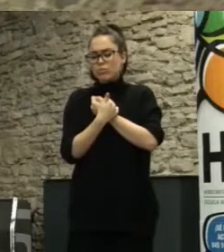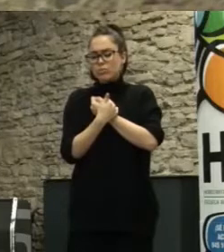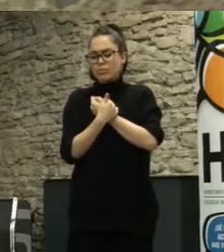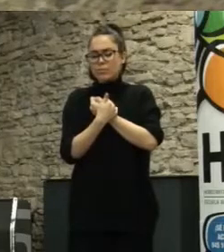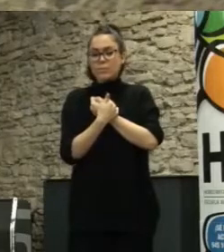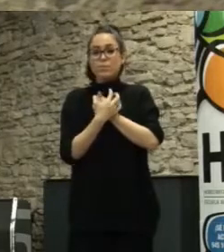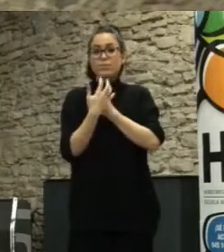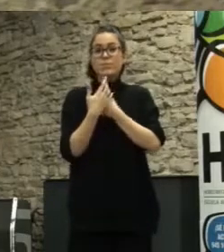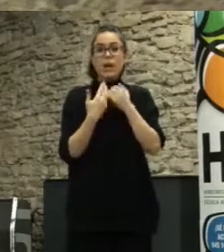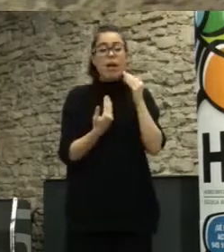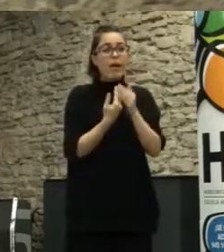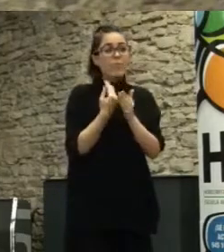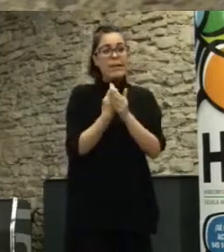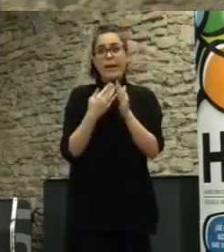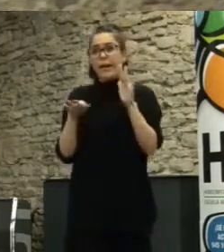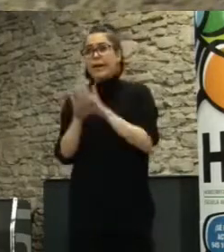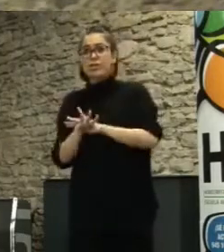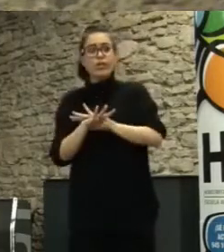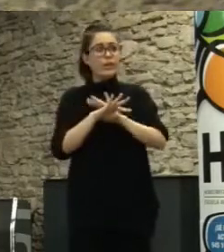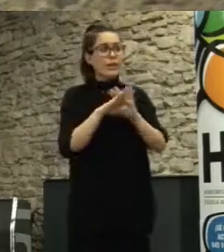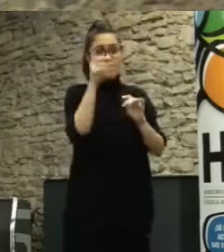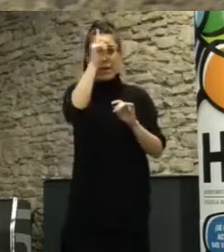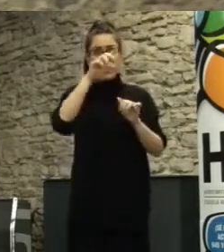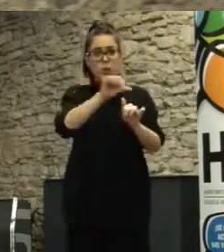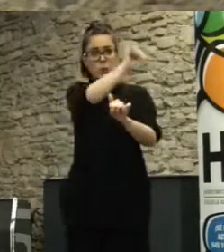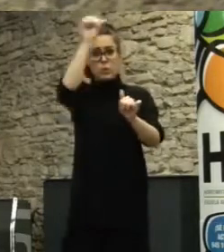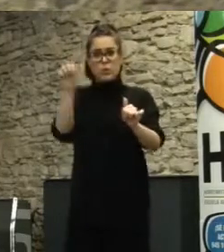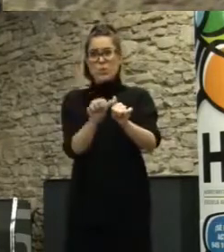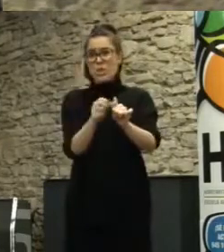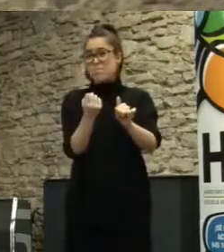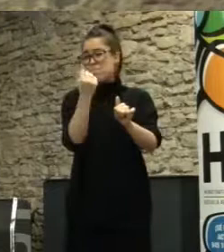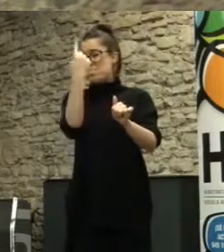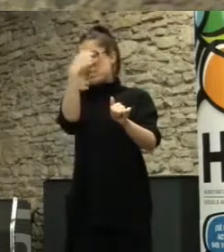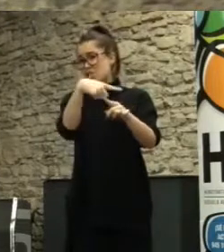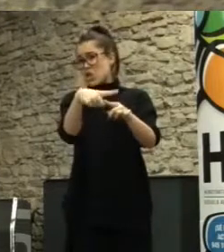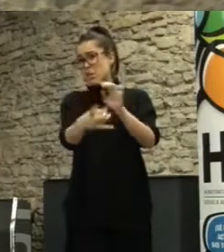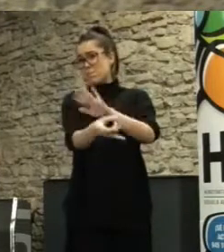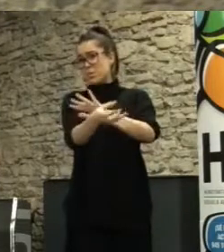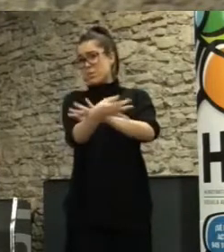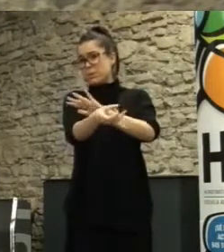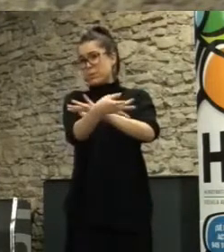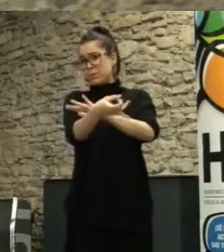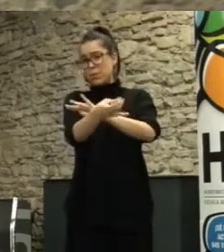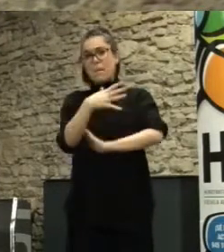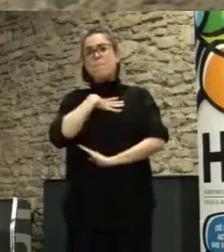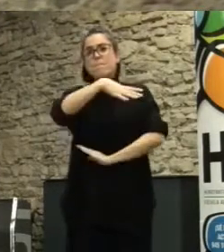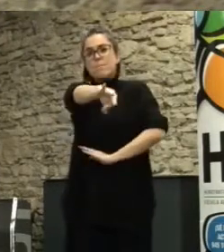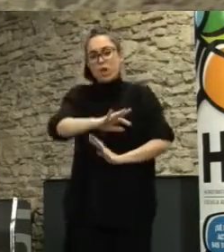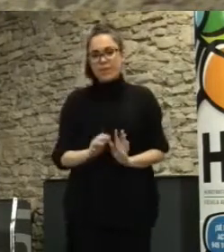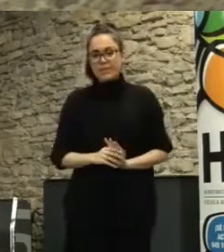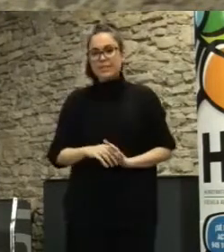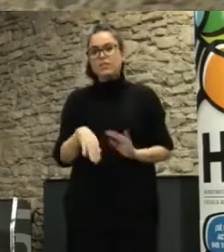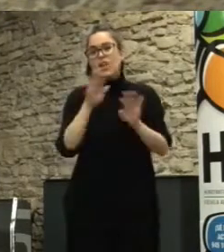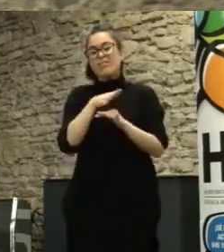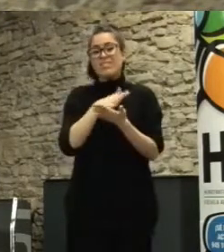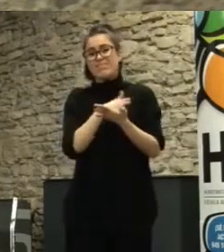a la mañana pasa a haber mil cosas de participación imagina Madrid mil cosas y es verdad que hay cierta burbuja por eso la democracia